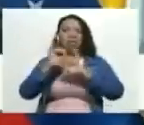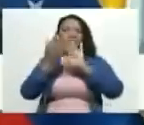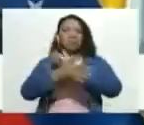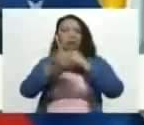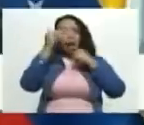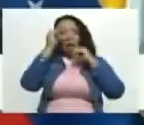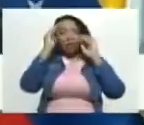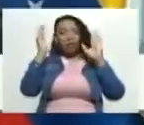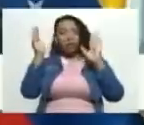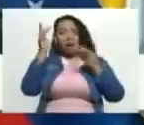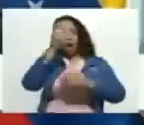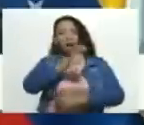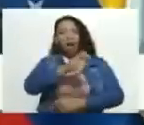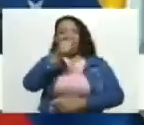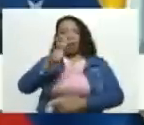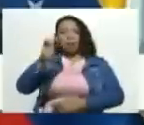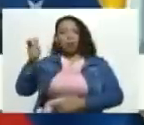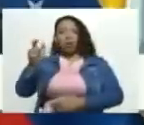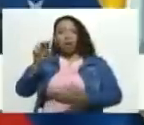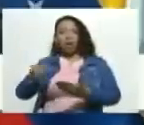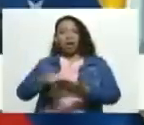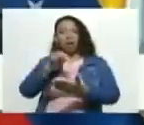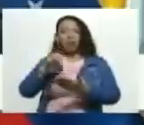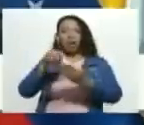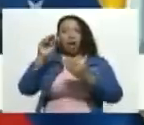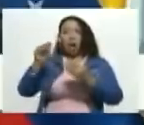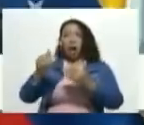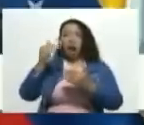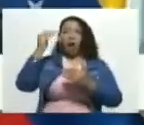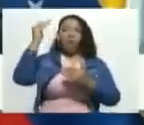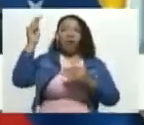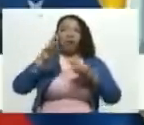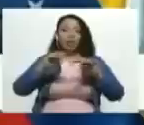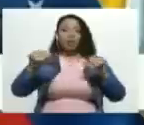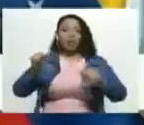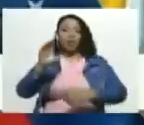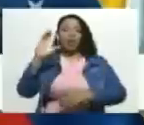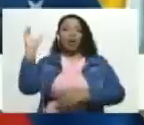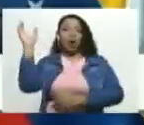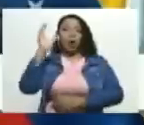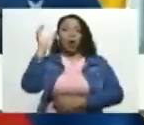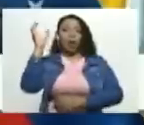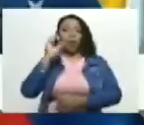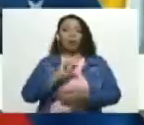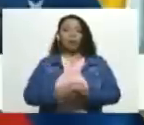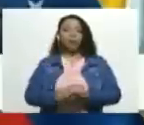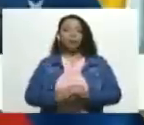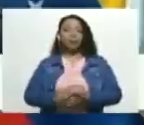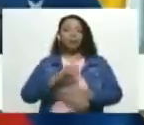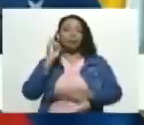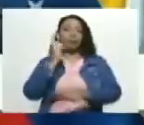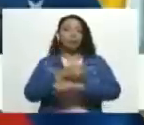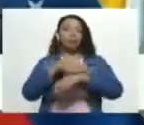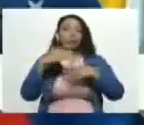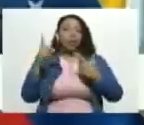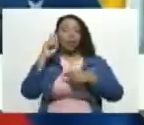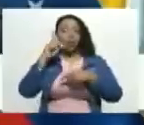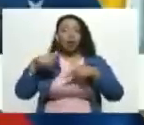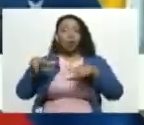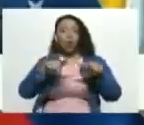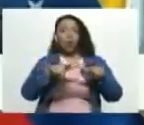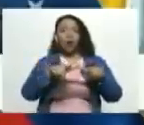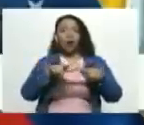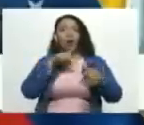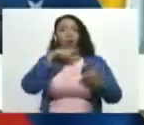a los con nacionales que se encontraban en territorio colombiano desvío que tuvo lugar en virtud del